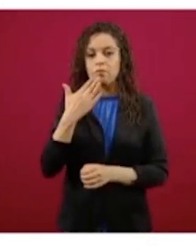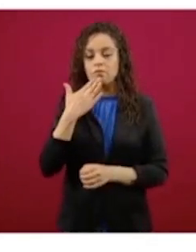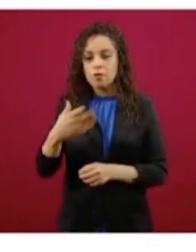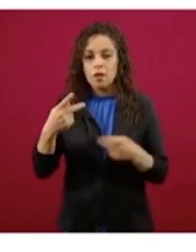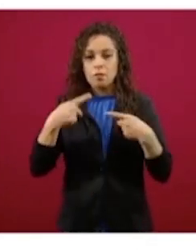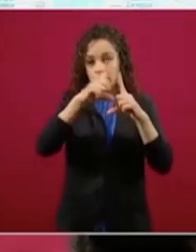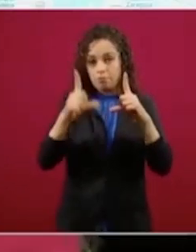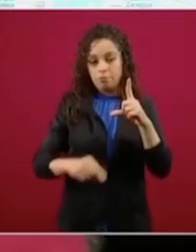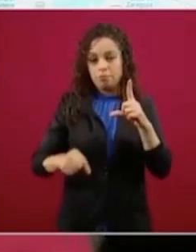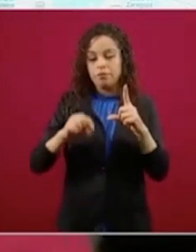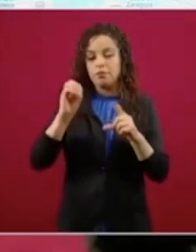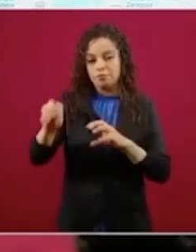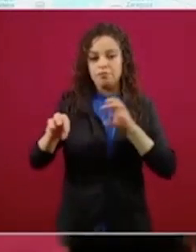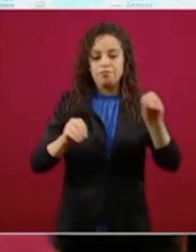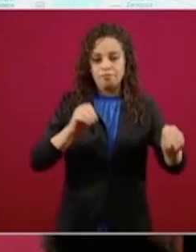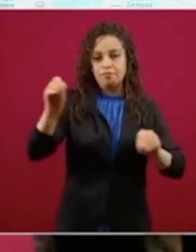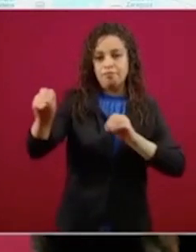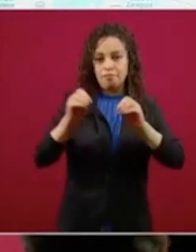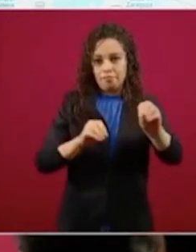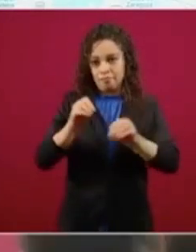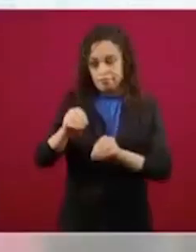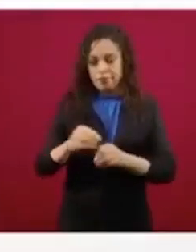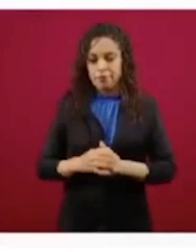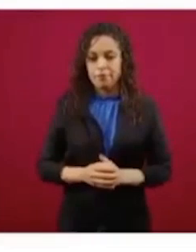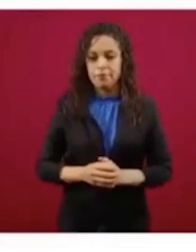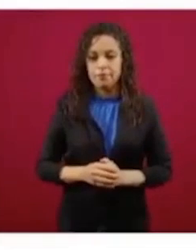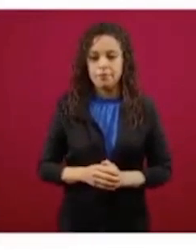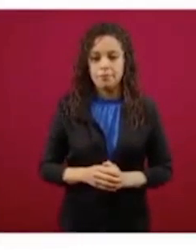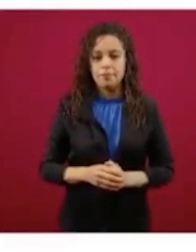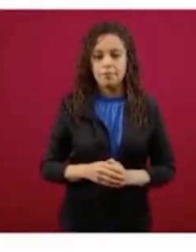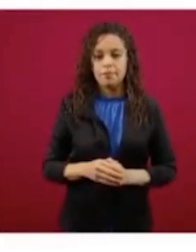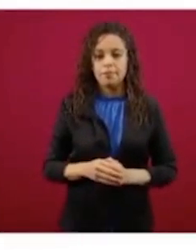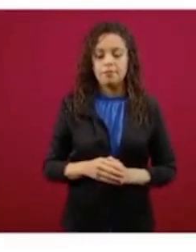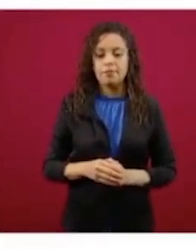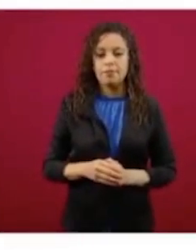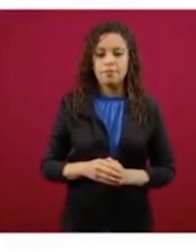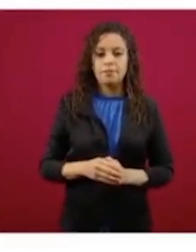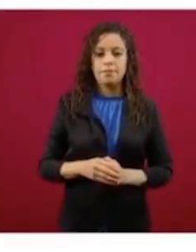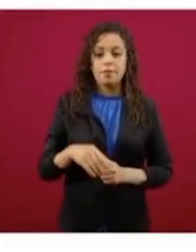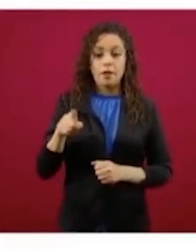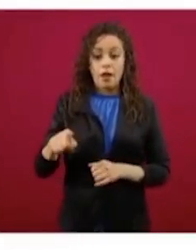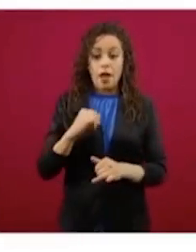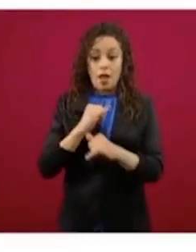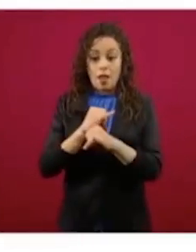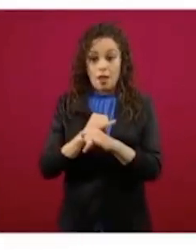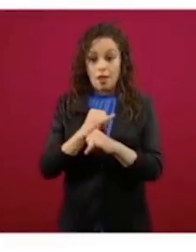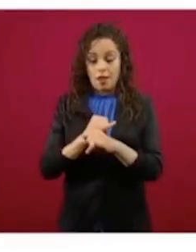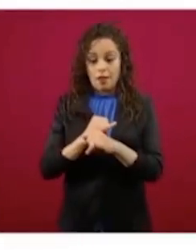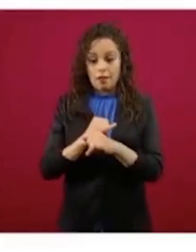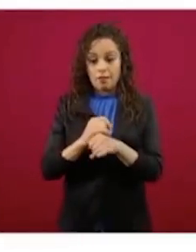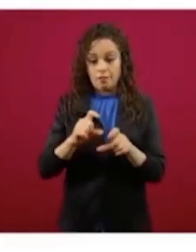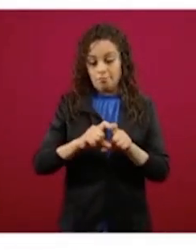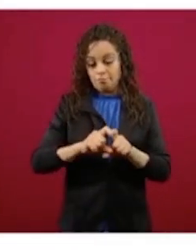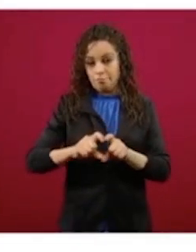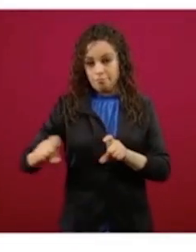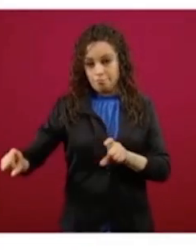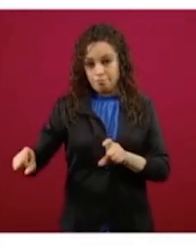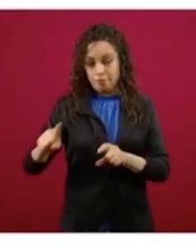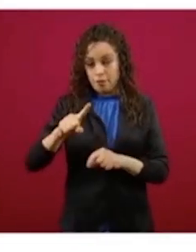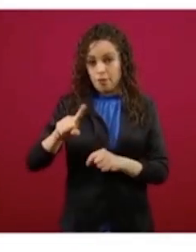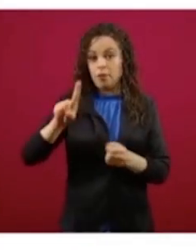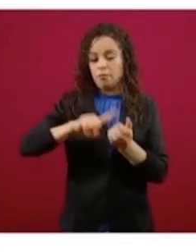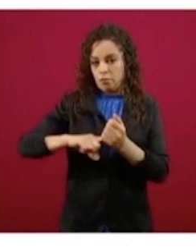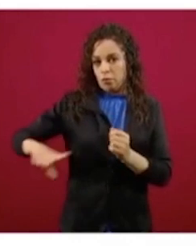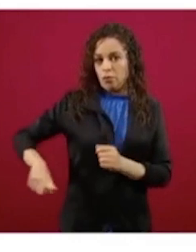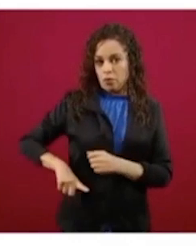apropiadamente. Esta aplicación que está en esta dirección de internet es del gobierno de la Ciudad